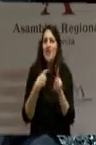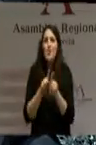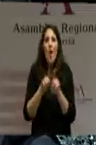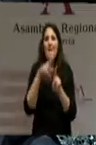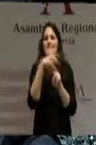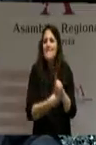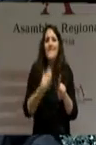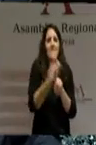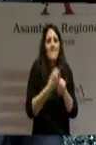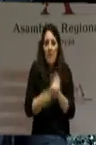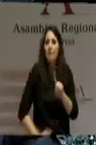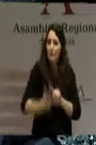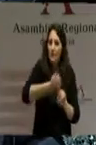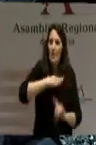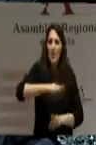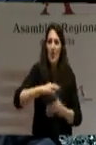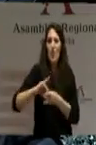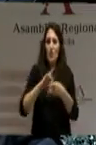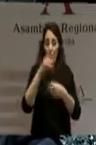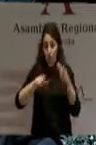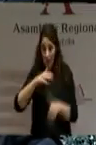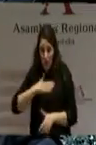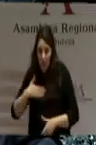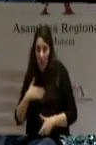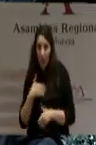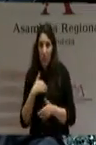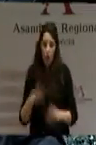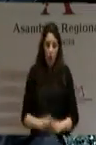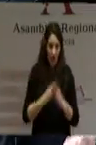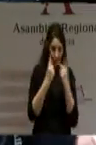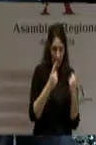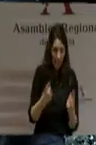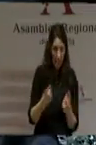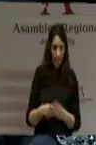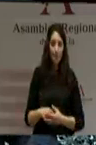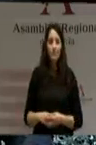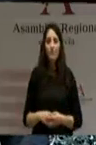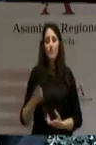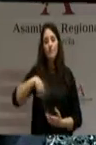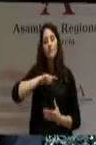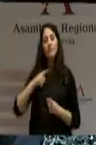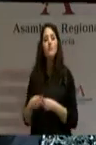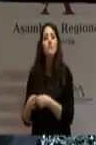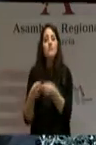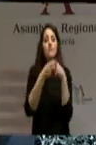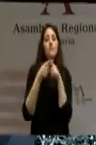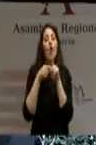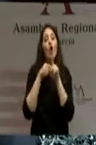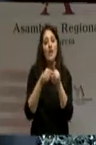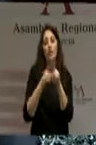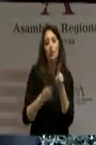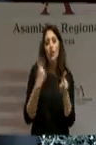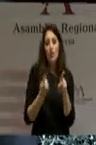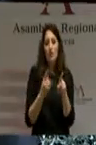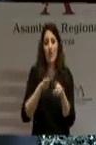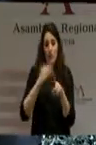quieren y eso es lo que nuestra sociedad necesita. Compartamos nuestros objetivos y colaboremos para hacerlo